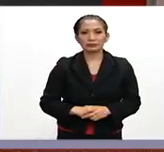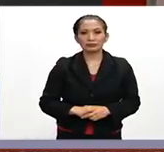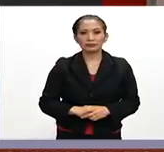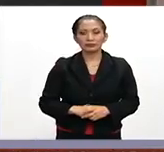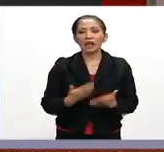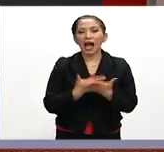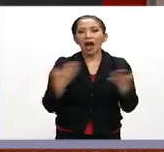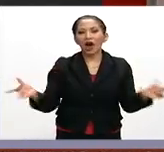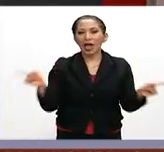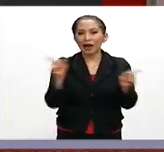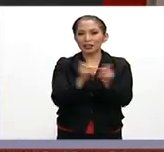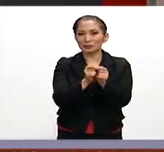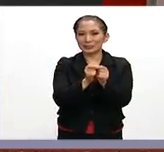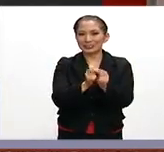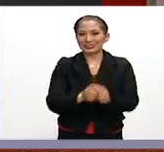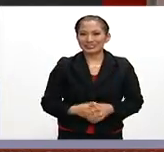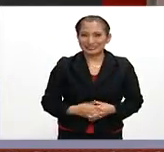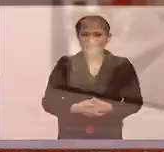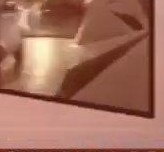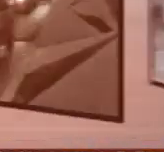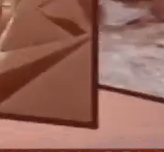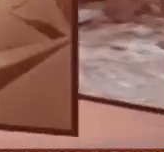Es momento de ir a nuestro primer resumen.